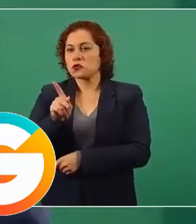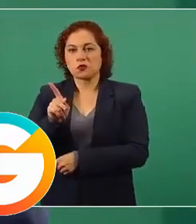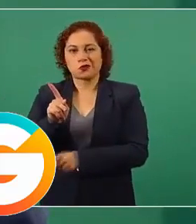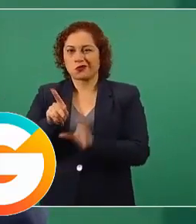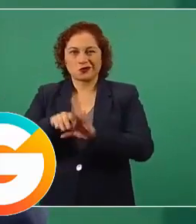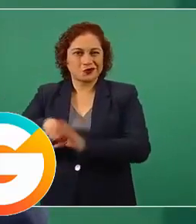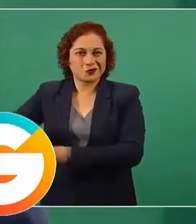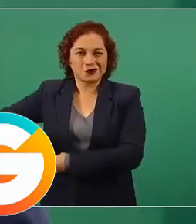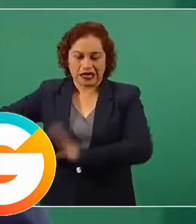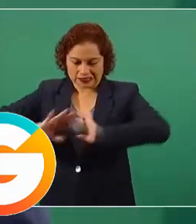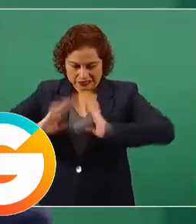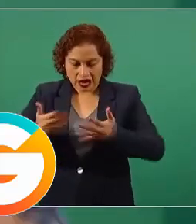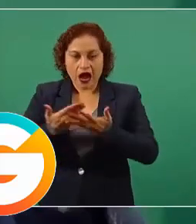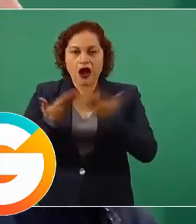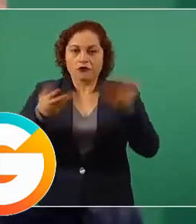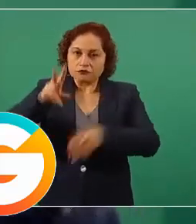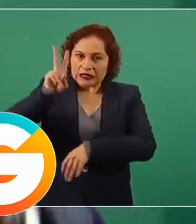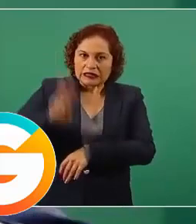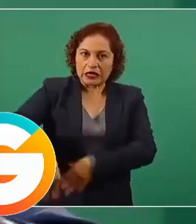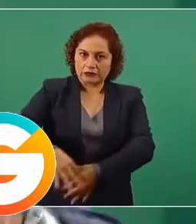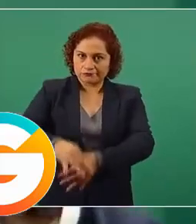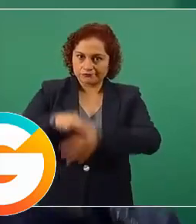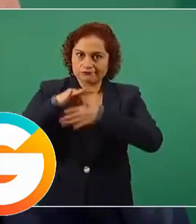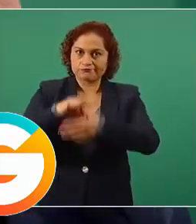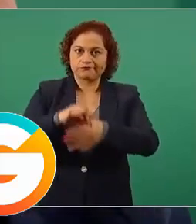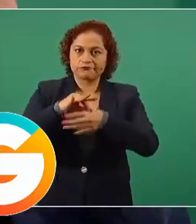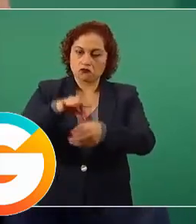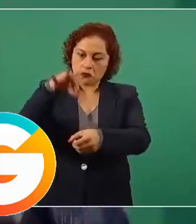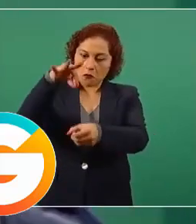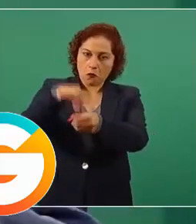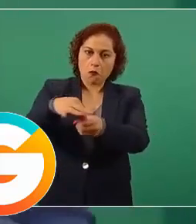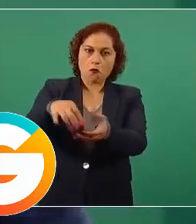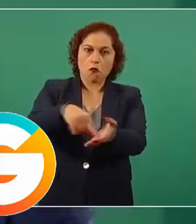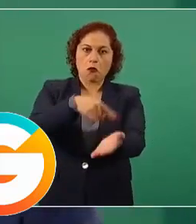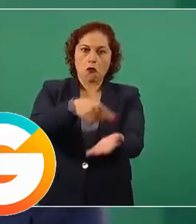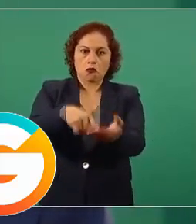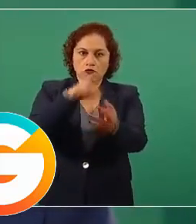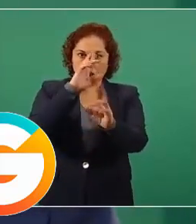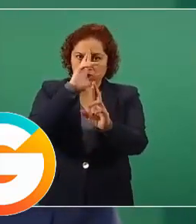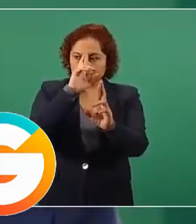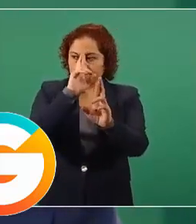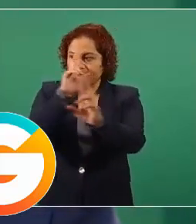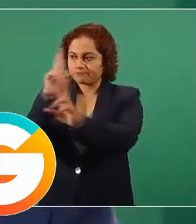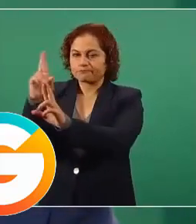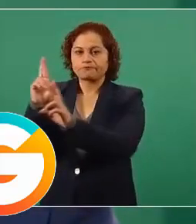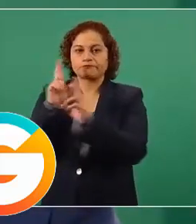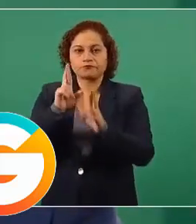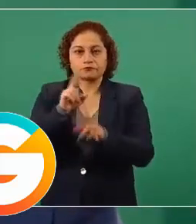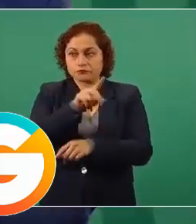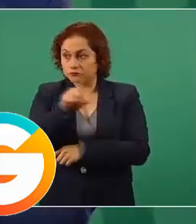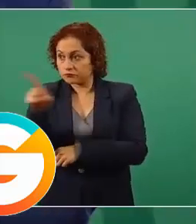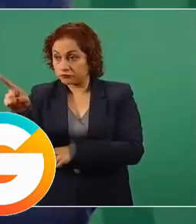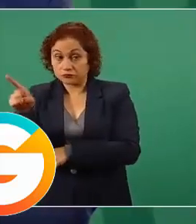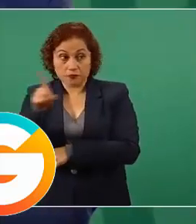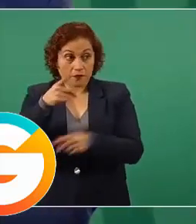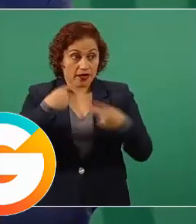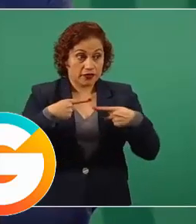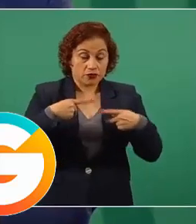y que gane el que quiera el ciudadano.